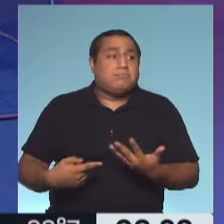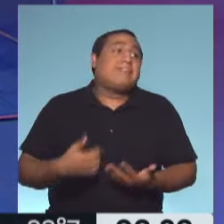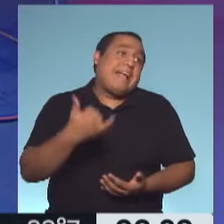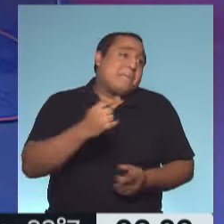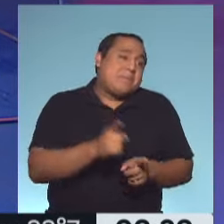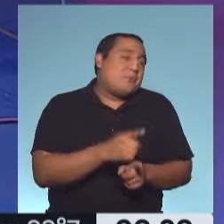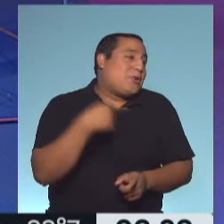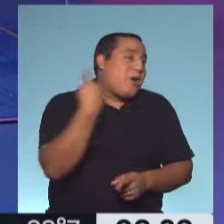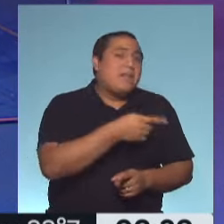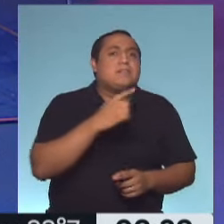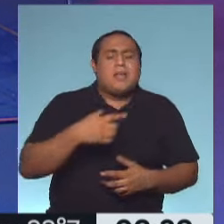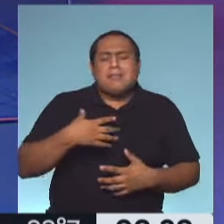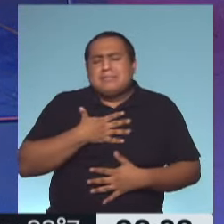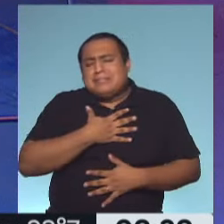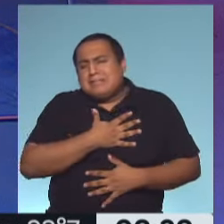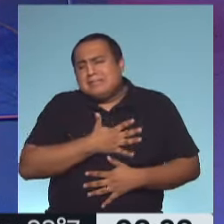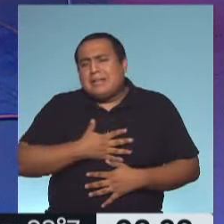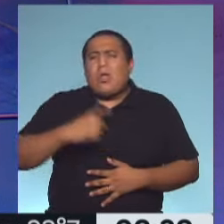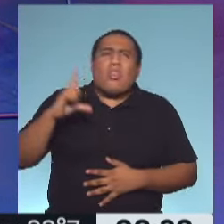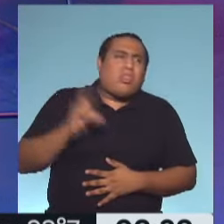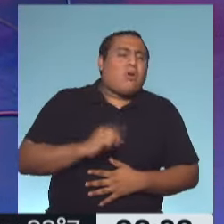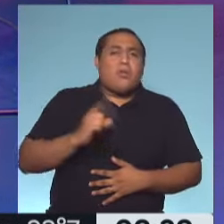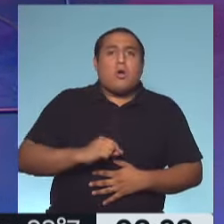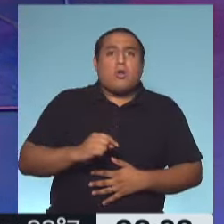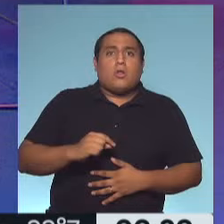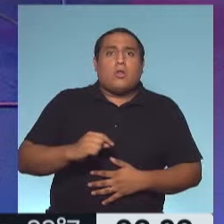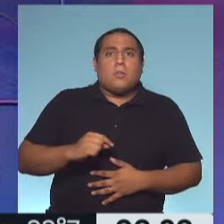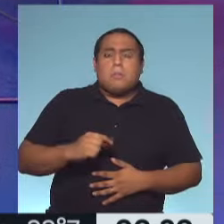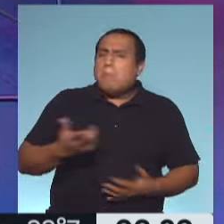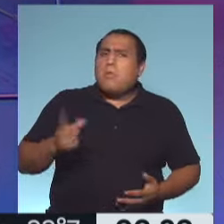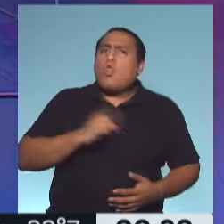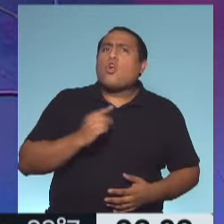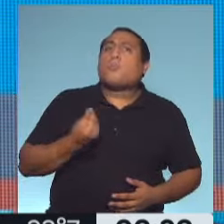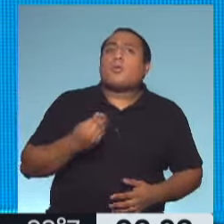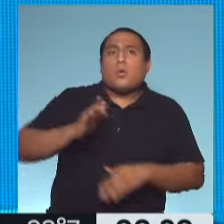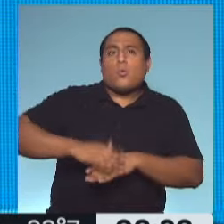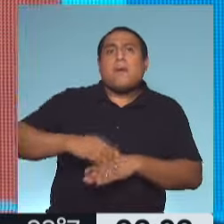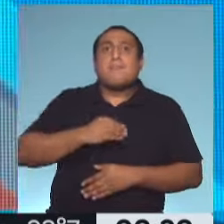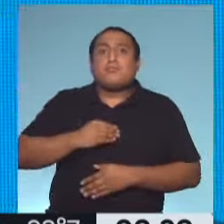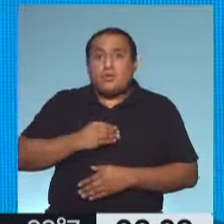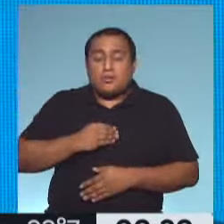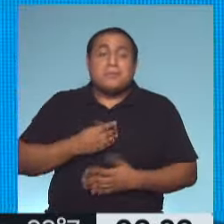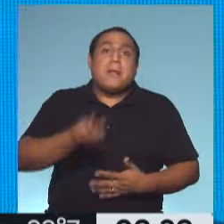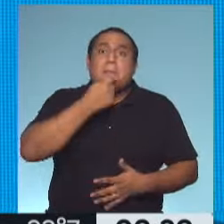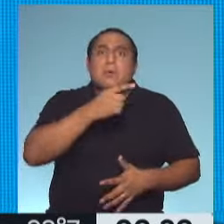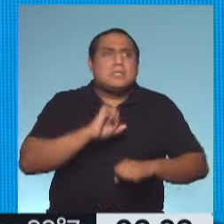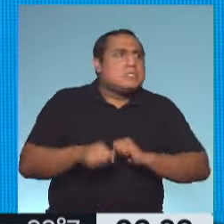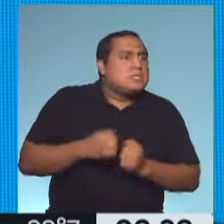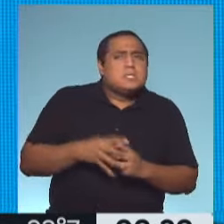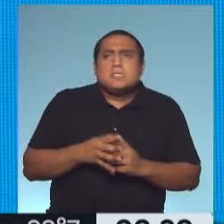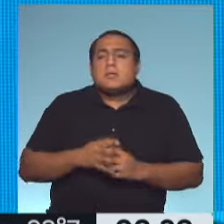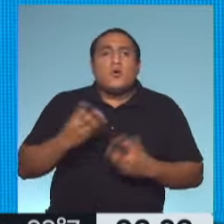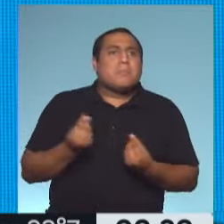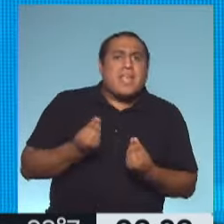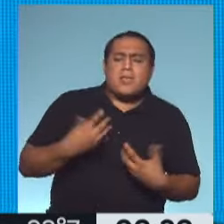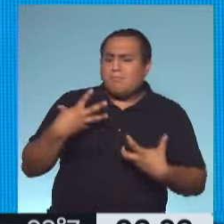todos. Te está provocando el síntoma físico, pero no tiene sustrato clínico. Bien, entonces, si estás con ansiedad, si estás con miedo, si estás